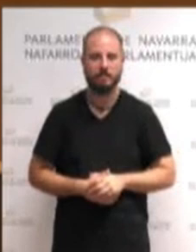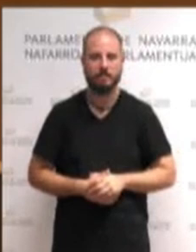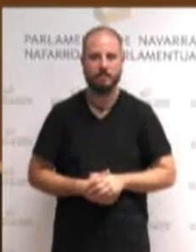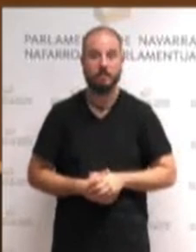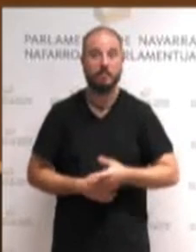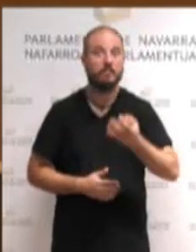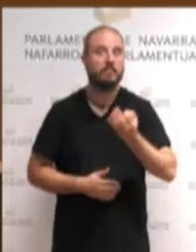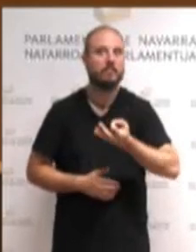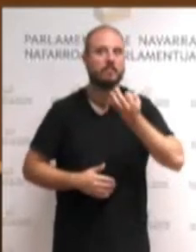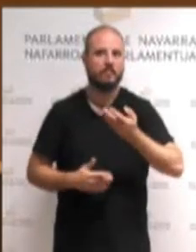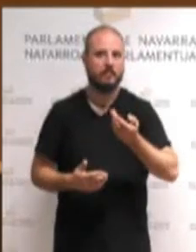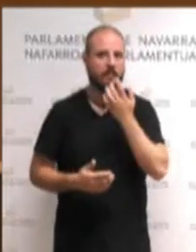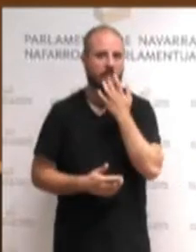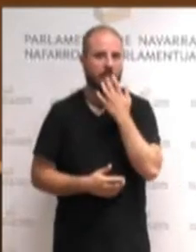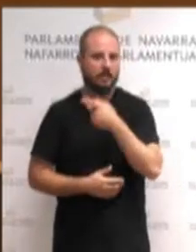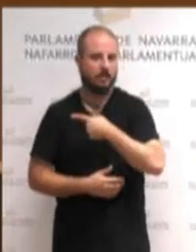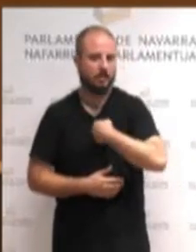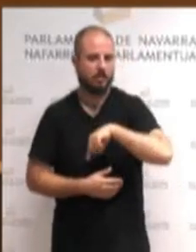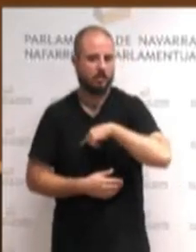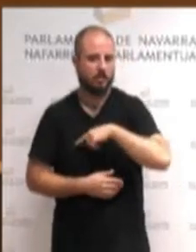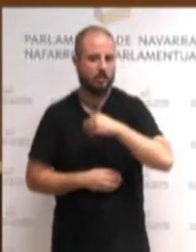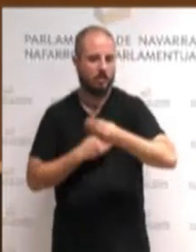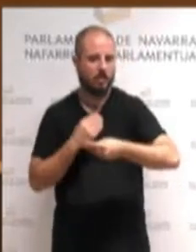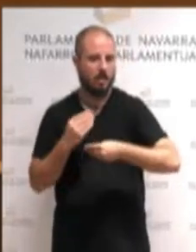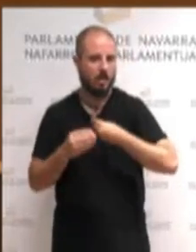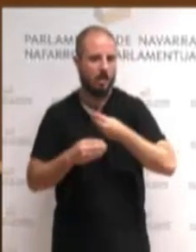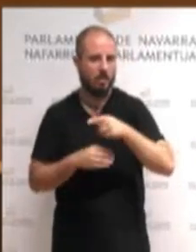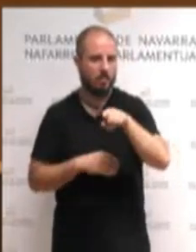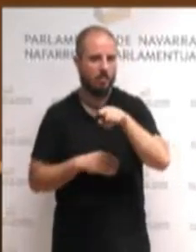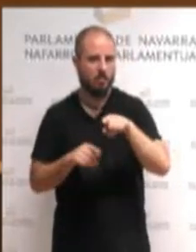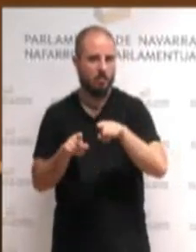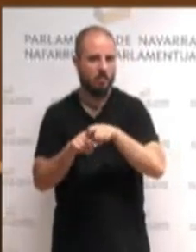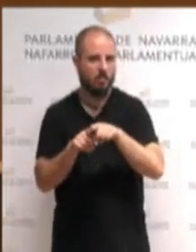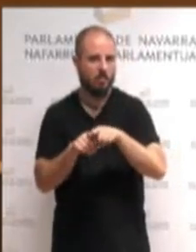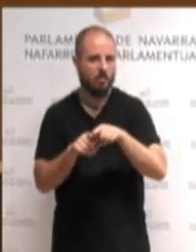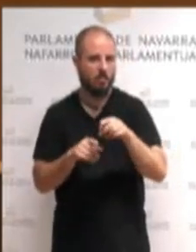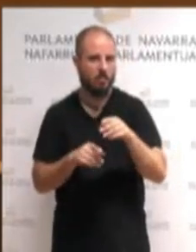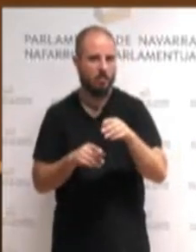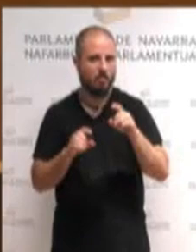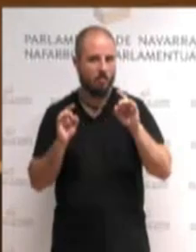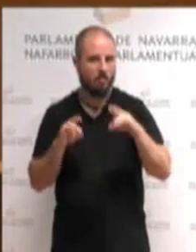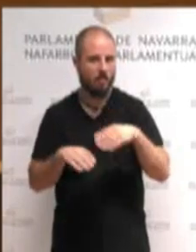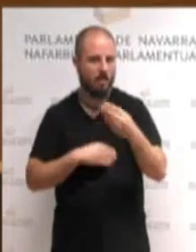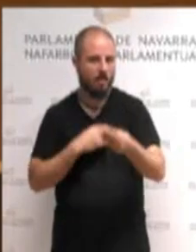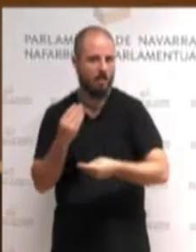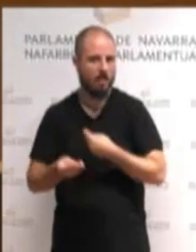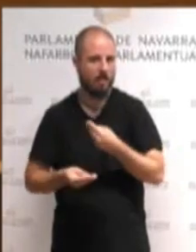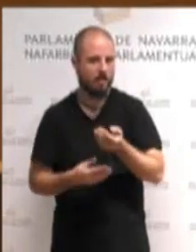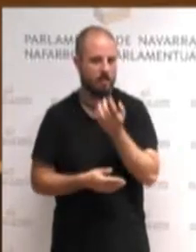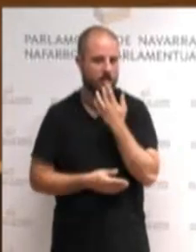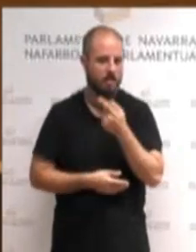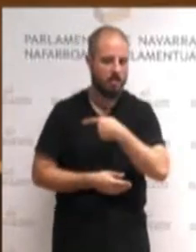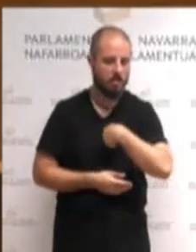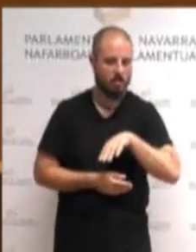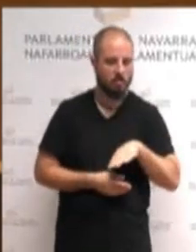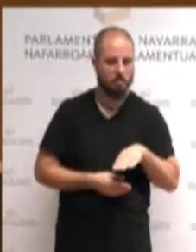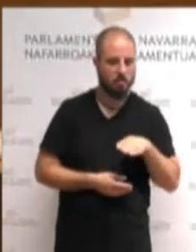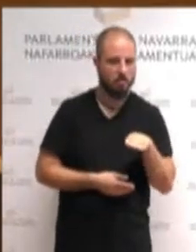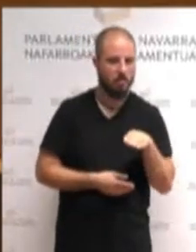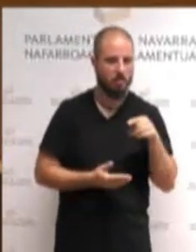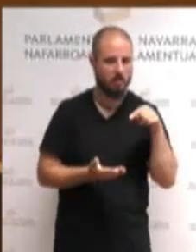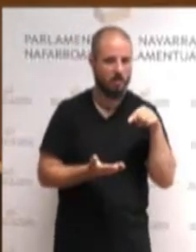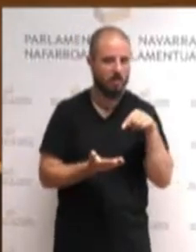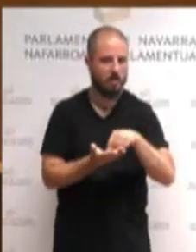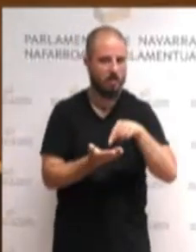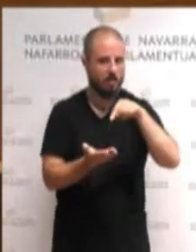si nosotras hiciéramos lo mismo que ustedes? Si E.H. Bildu hubiera reclamado o